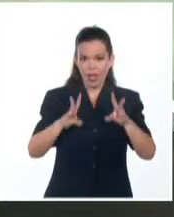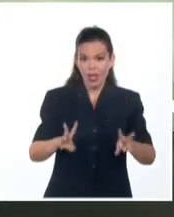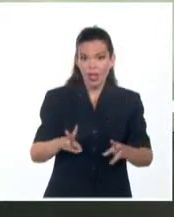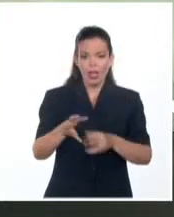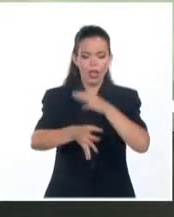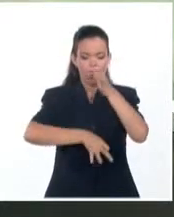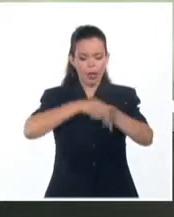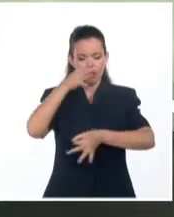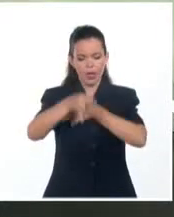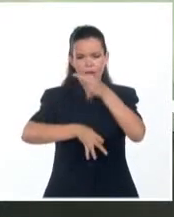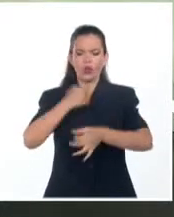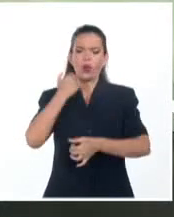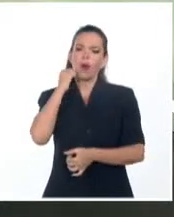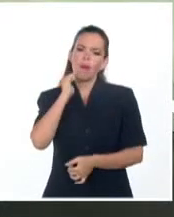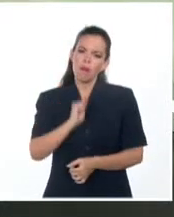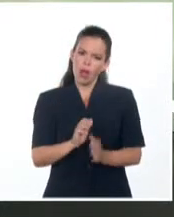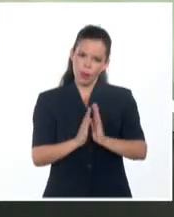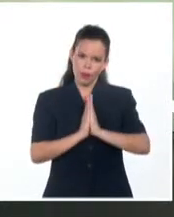Cuéntanos más, por favor.